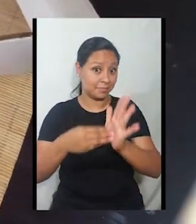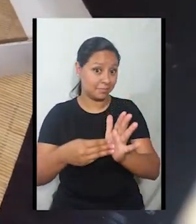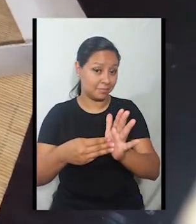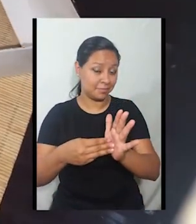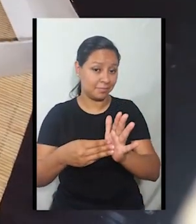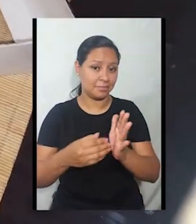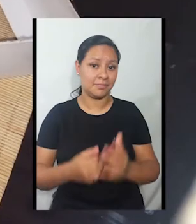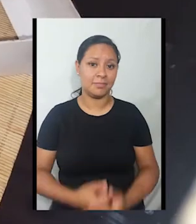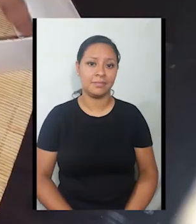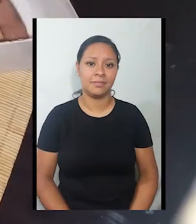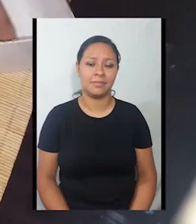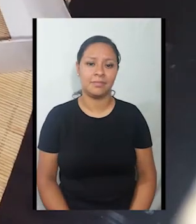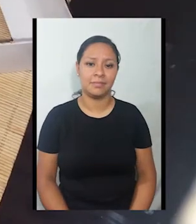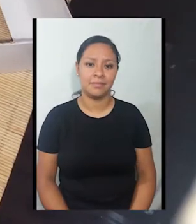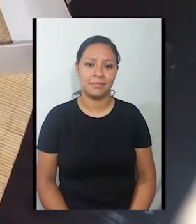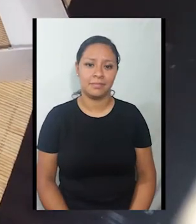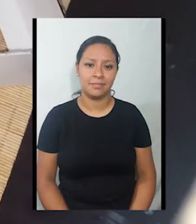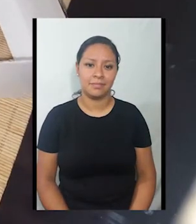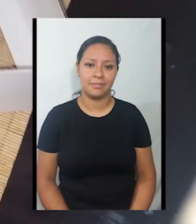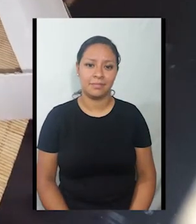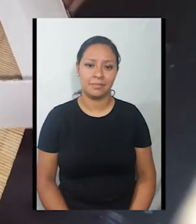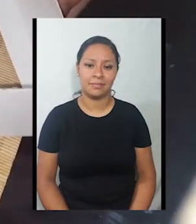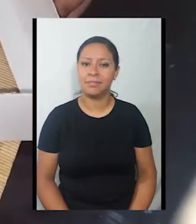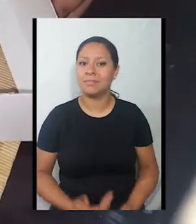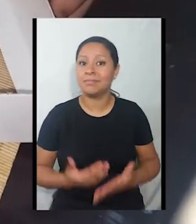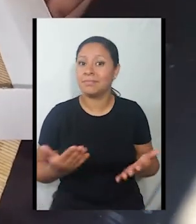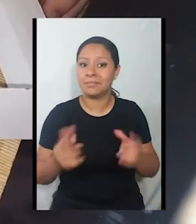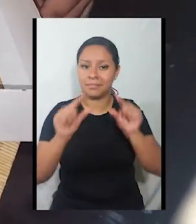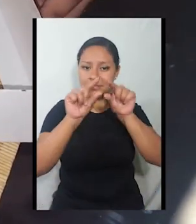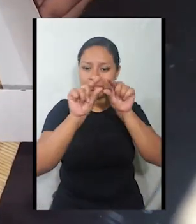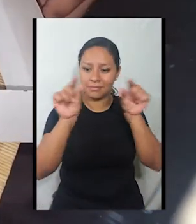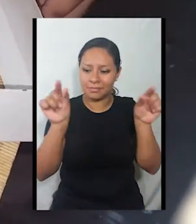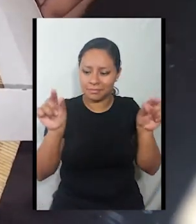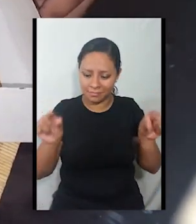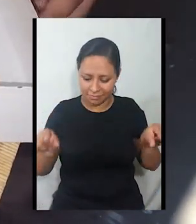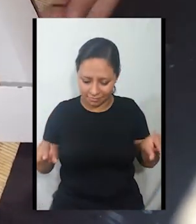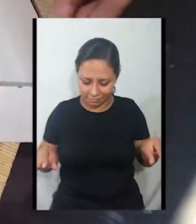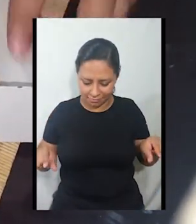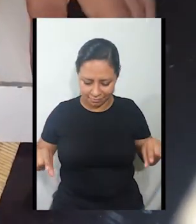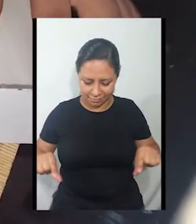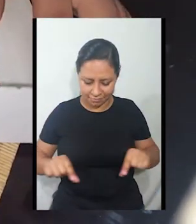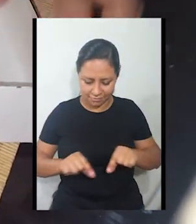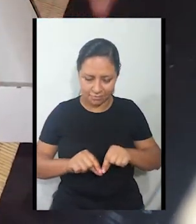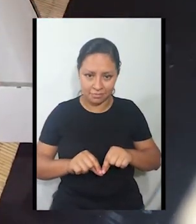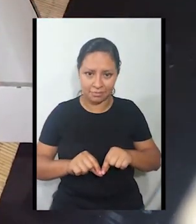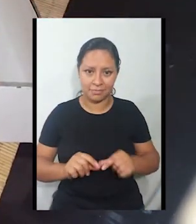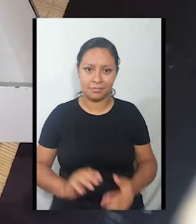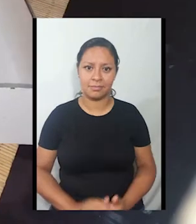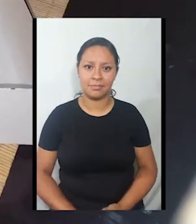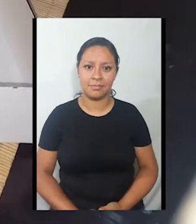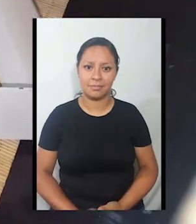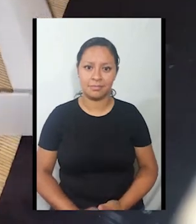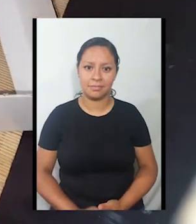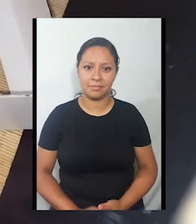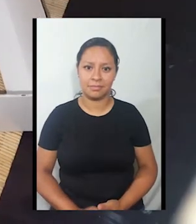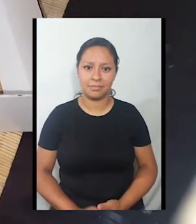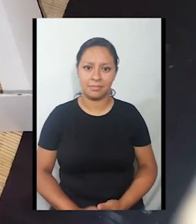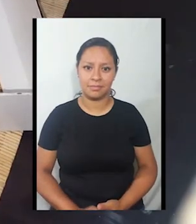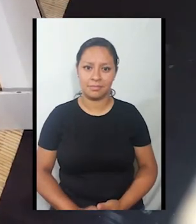Si se fijan, nos queda un recuadro en la parte de enfrente y nos queda totalmente